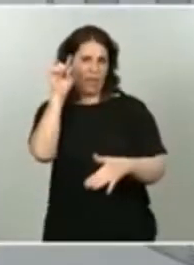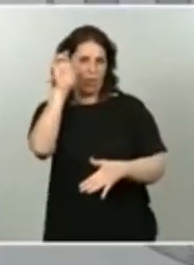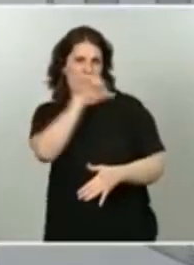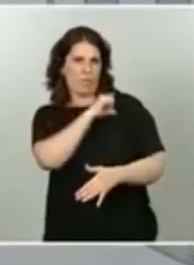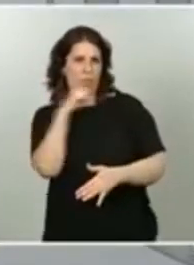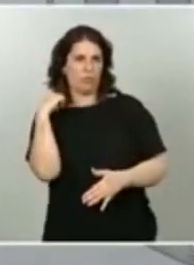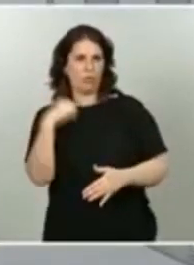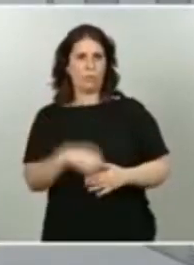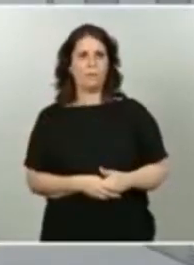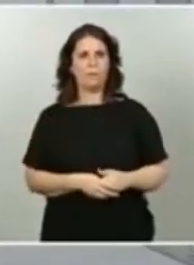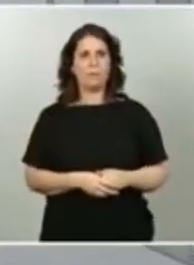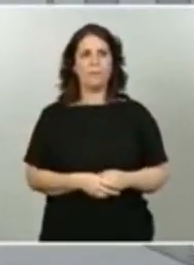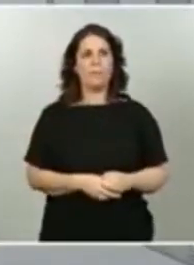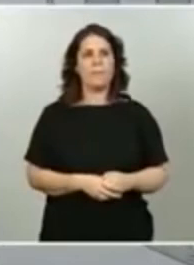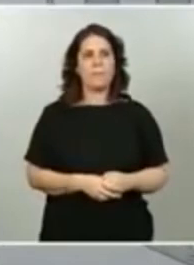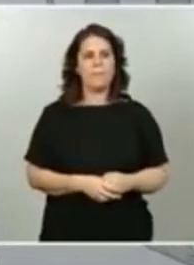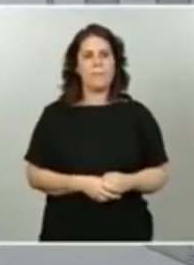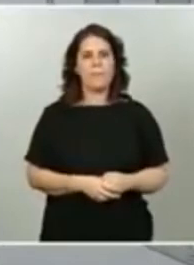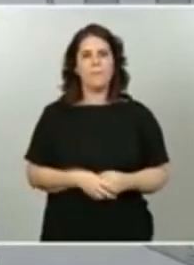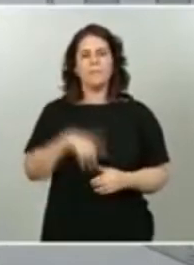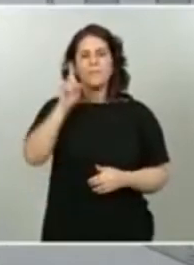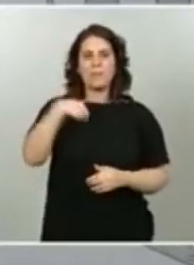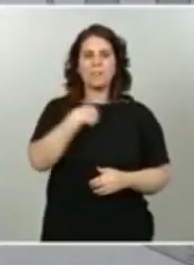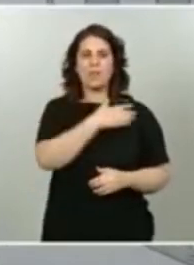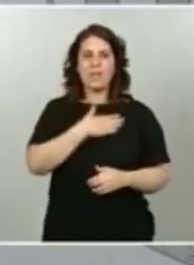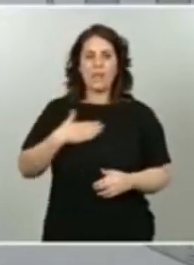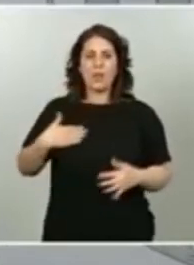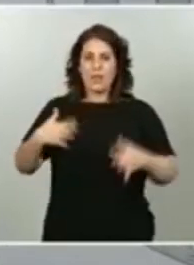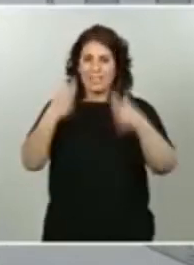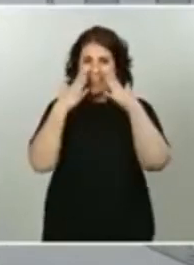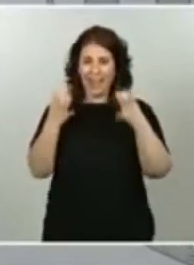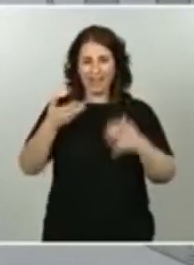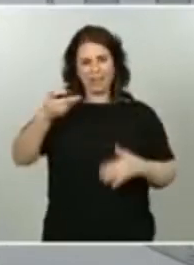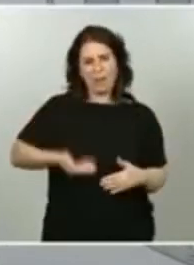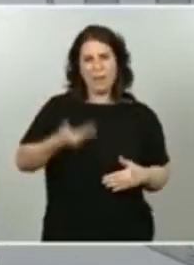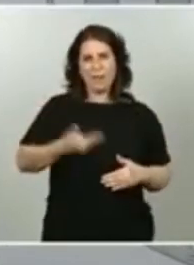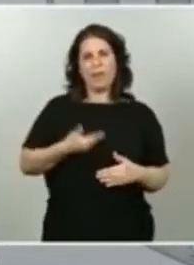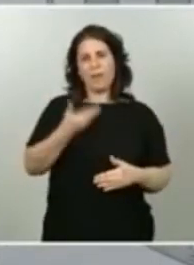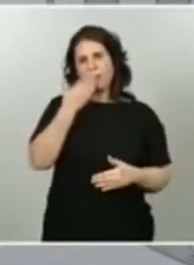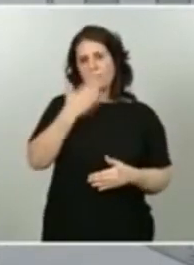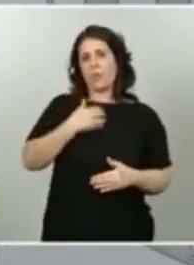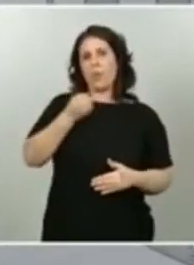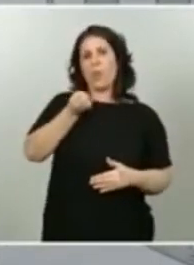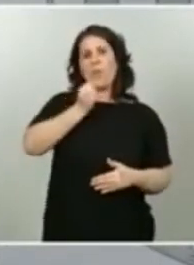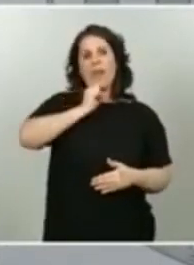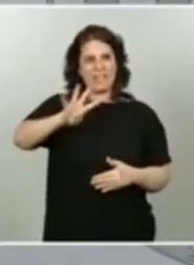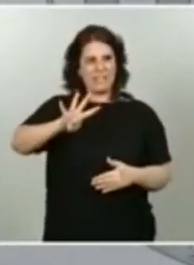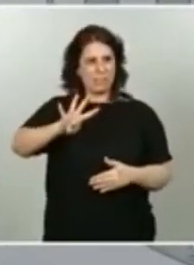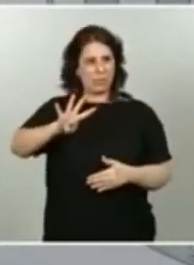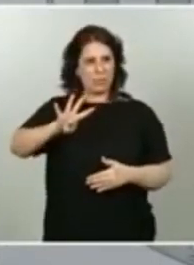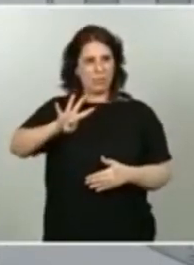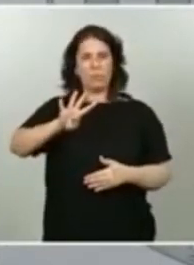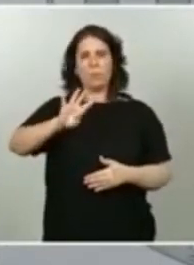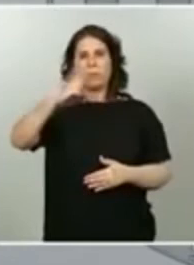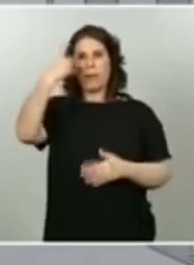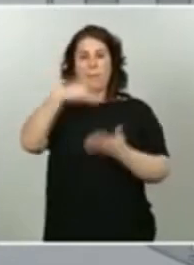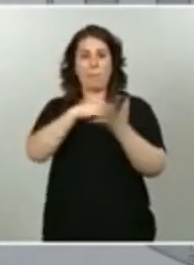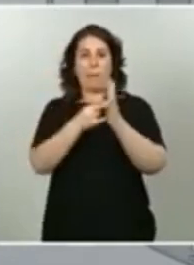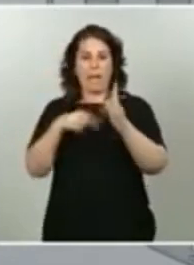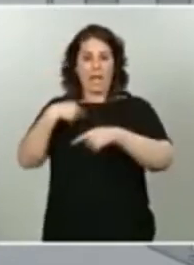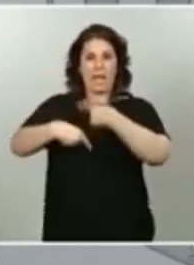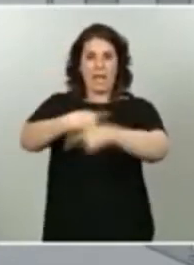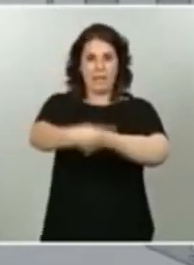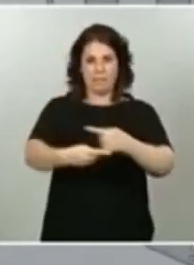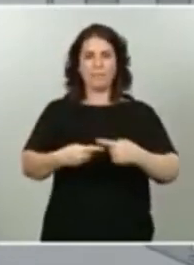Y quiero destacar también la relevancia del 41º Plan de Seguros Agrarios Combinados, una medida que permite cubrir